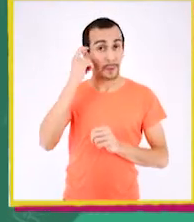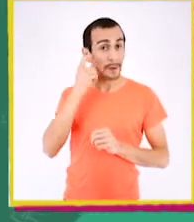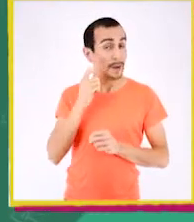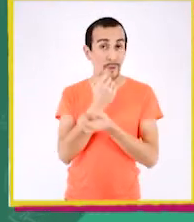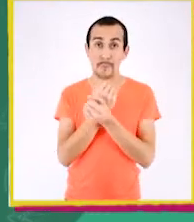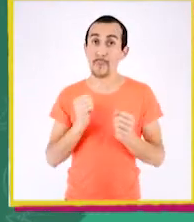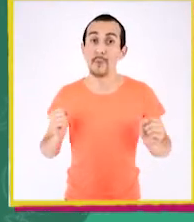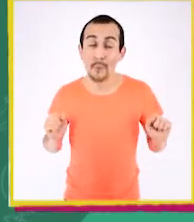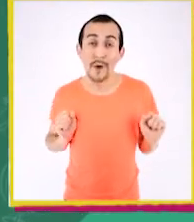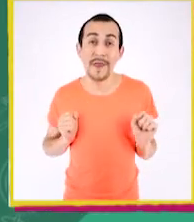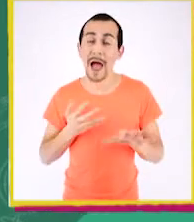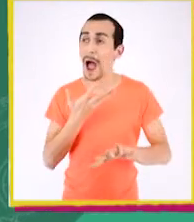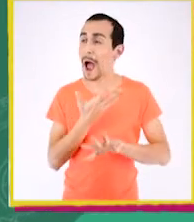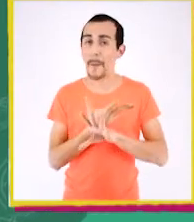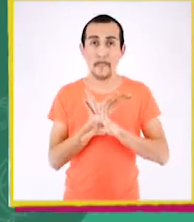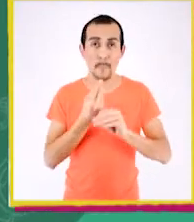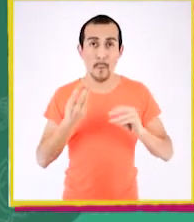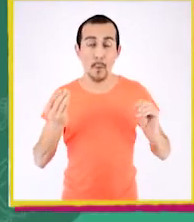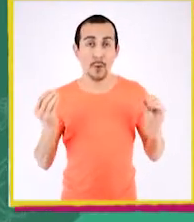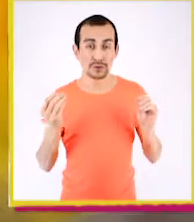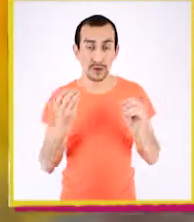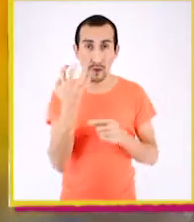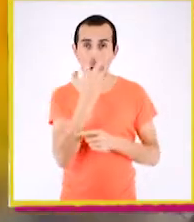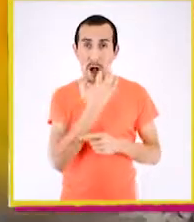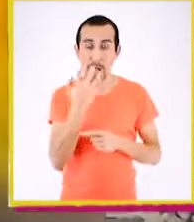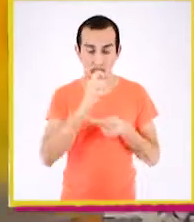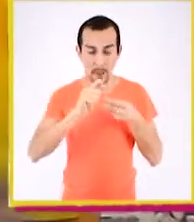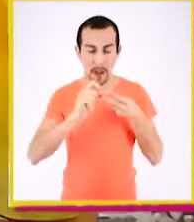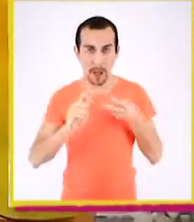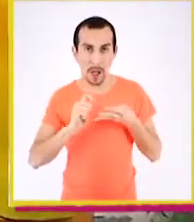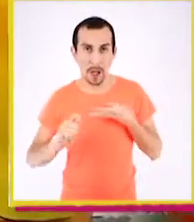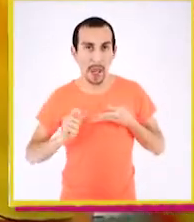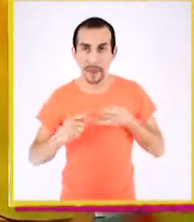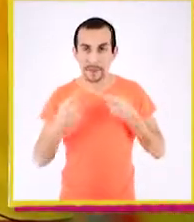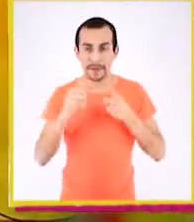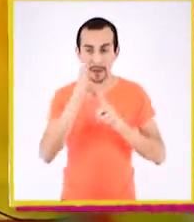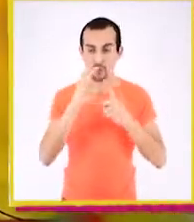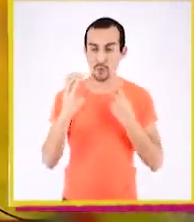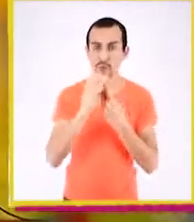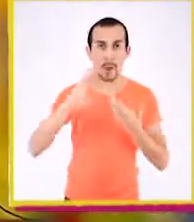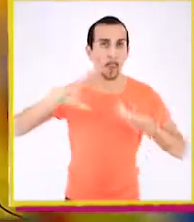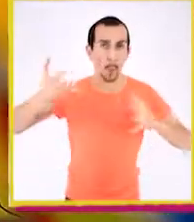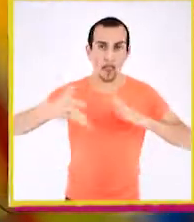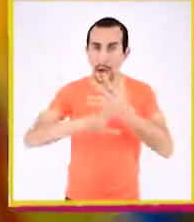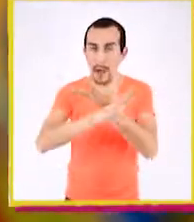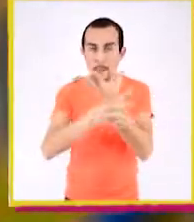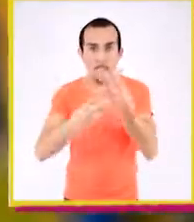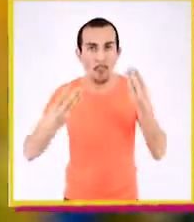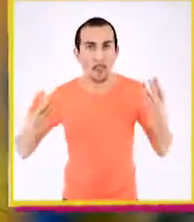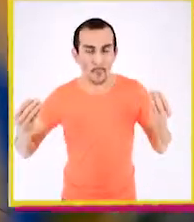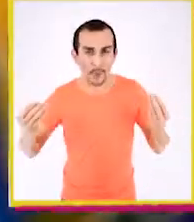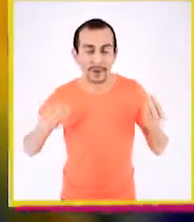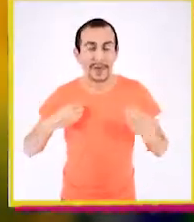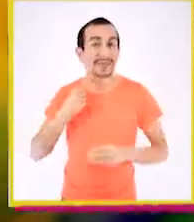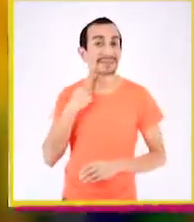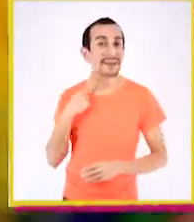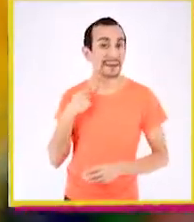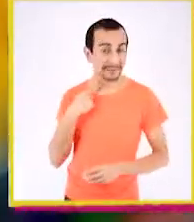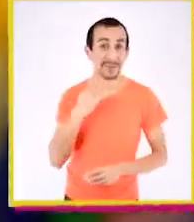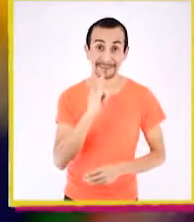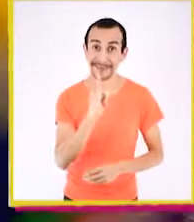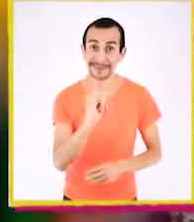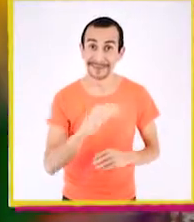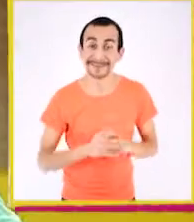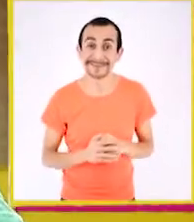Increíble, ¿no? Es que hay muchos tipos de alfabetos, así como hay muchas culturas en el mundo. ¡Qué interesante,